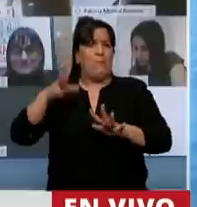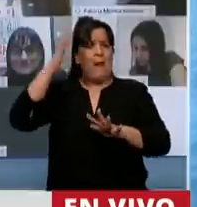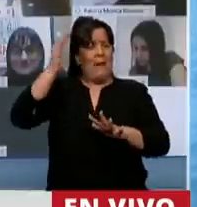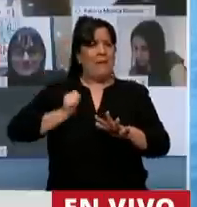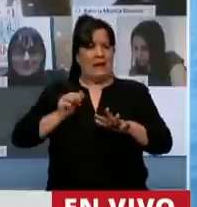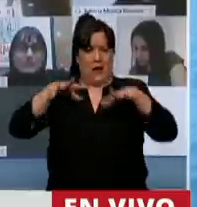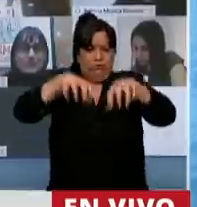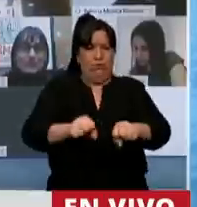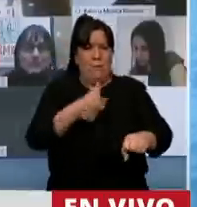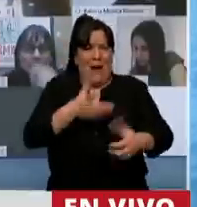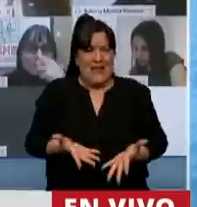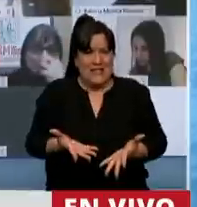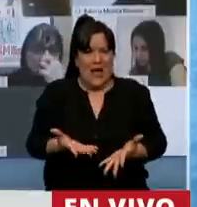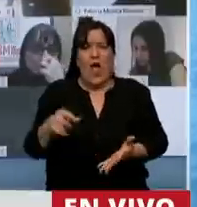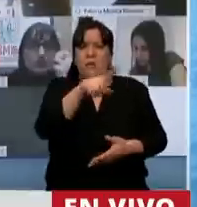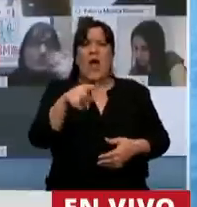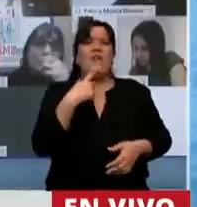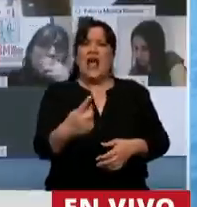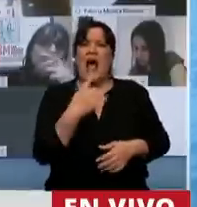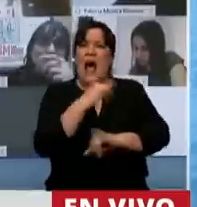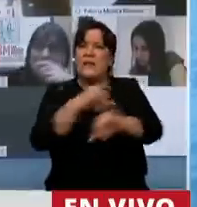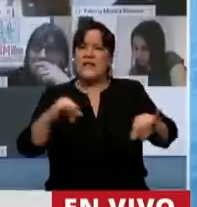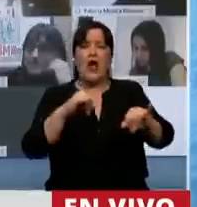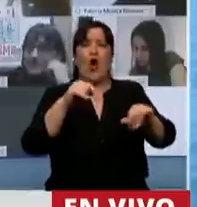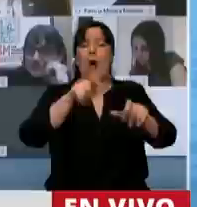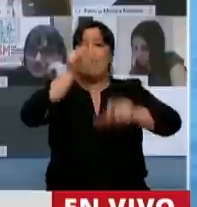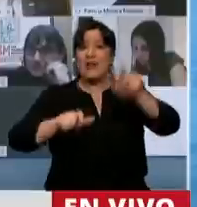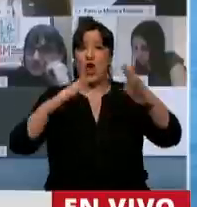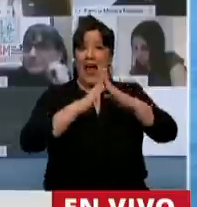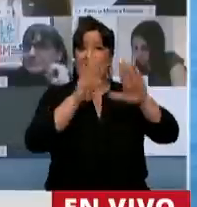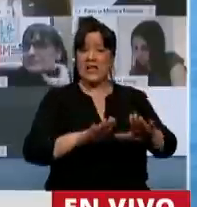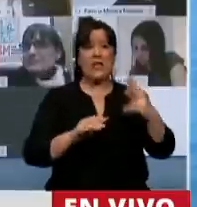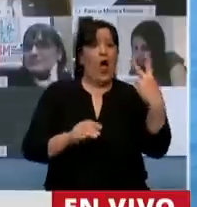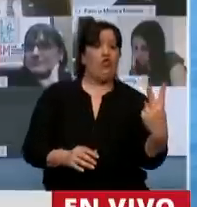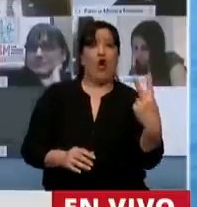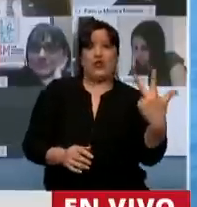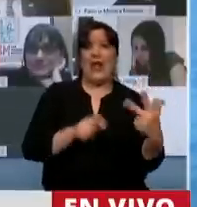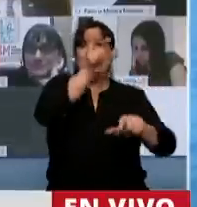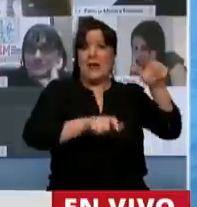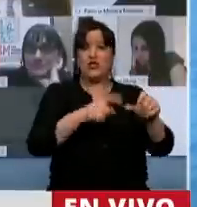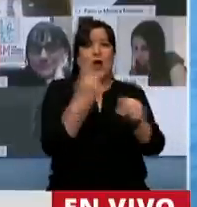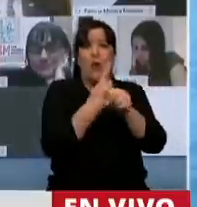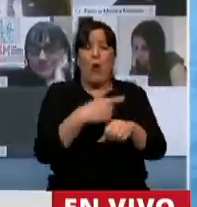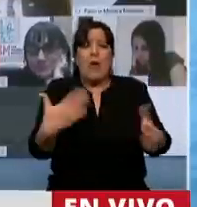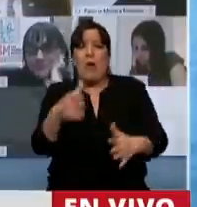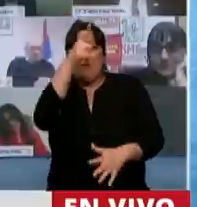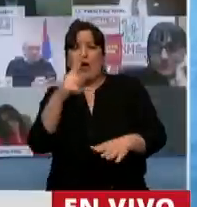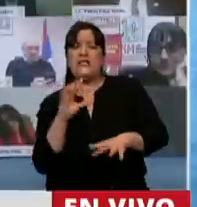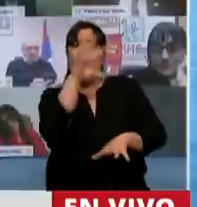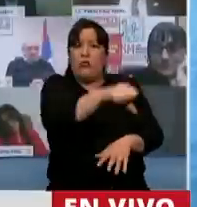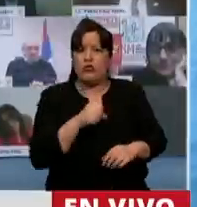Le han dicho a la gente que no se pueden reunir dos o tres personas en sus casas, que eso es delito, que los puede ir a buscar la policía.